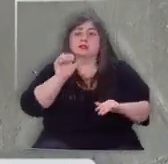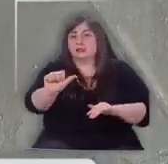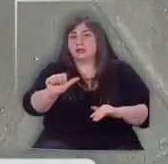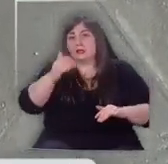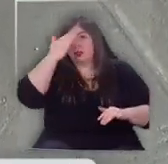seis días.